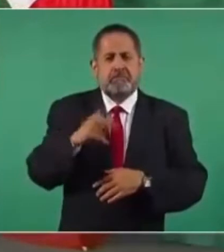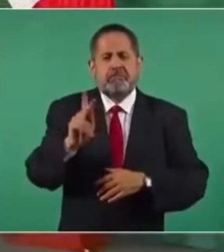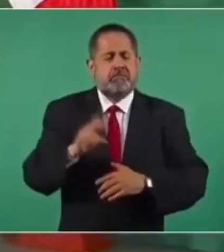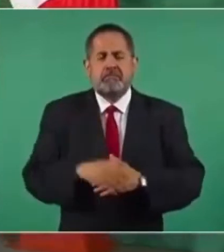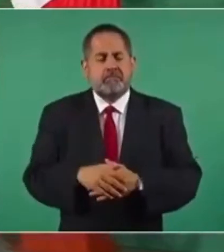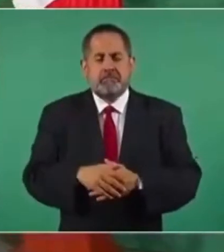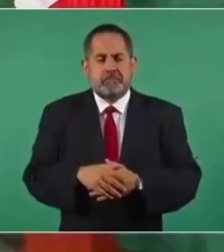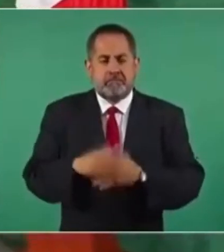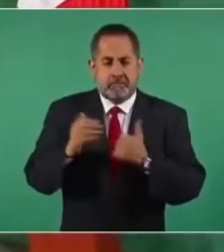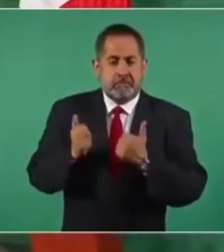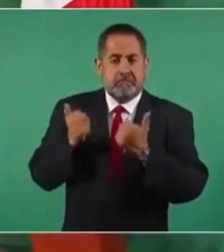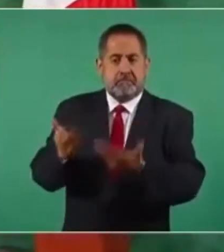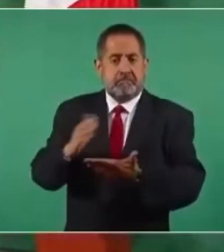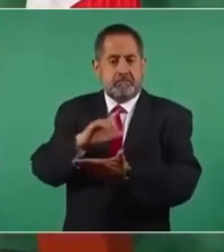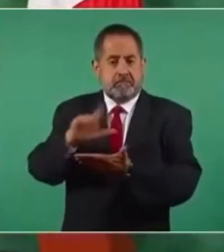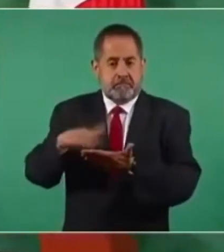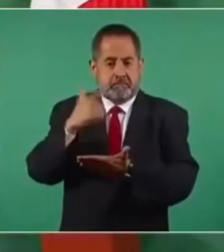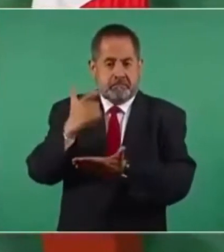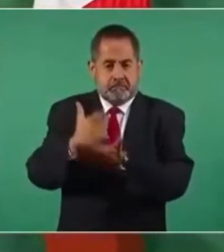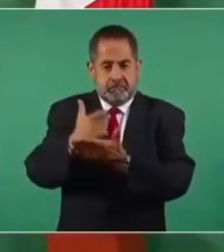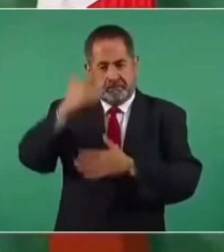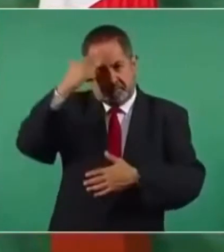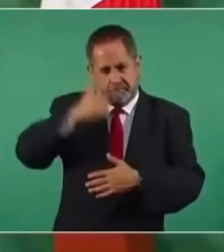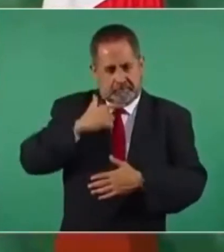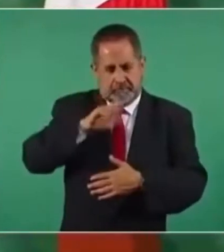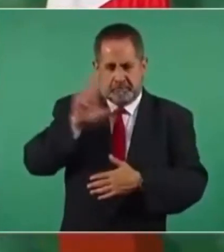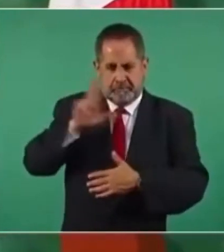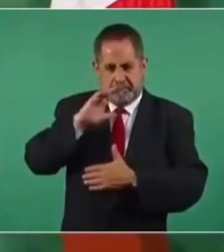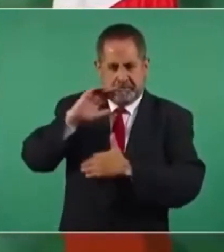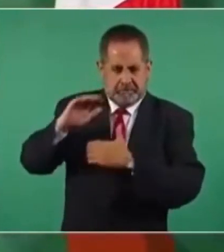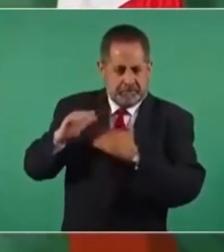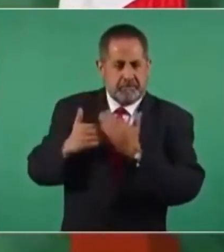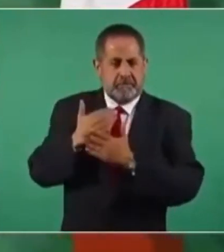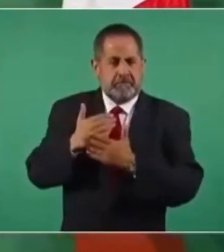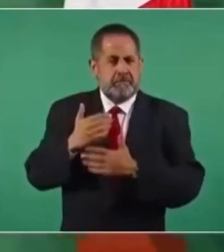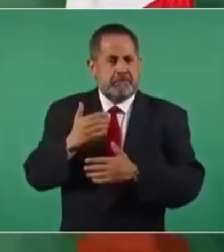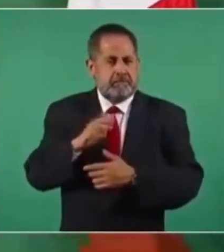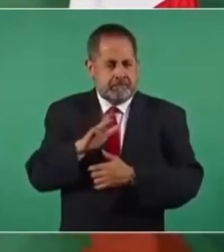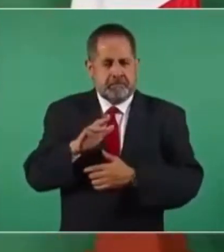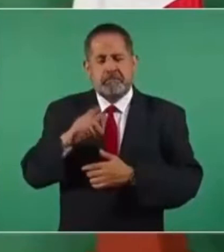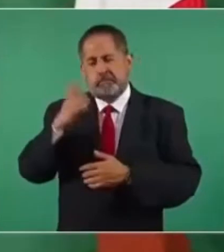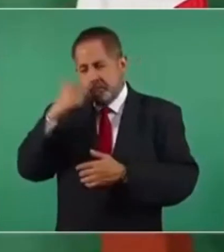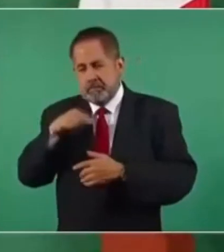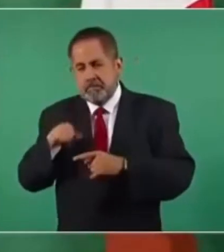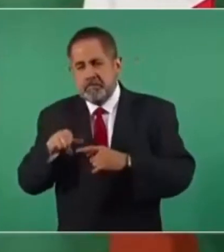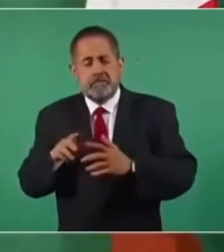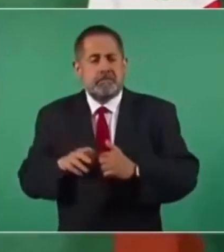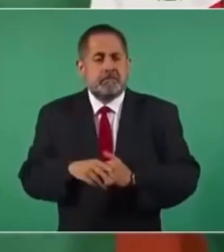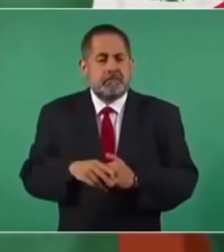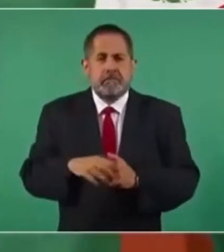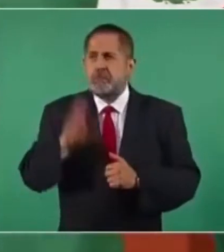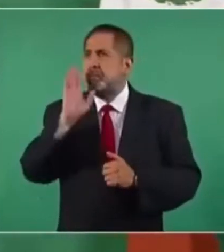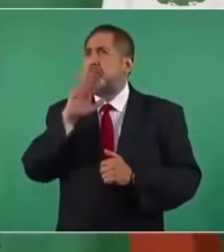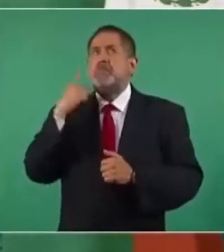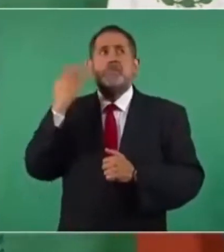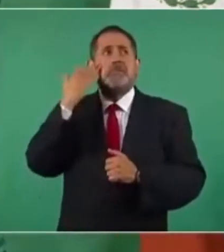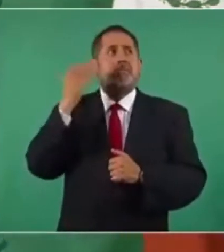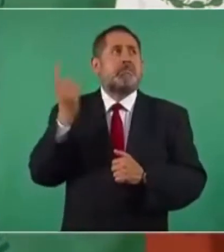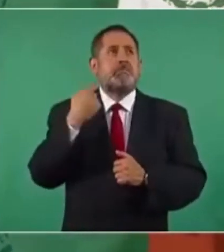llegué a Xalapa en la noche del martes y estaba el mal tiempo